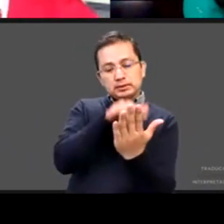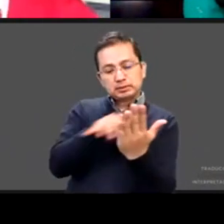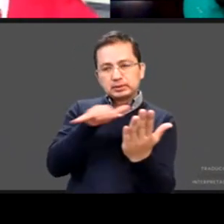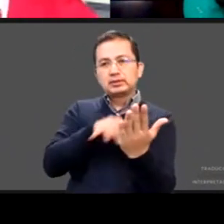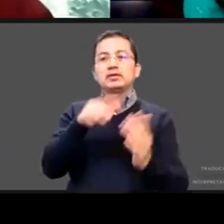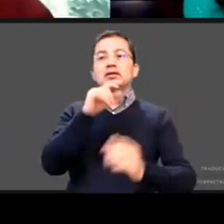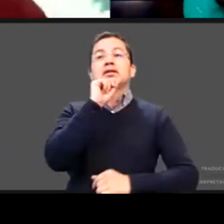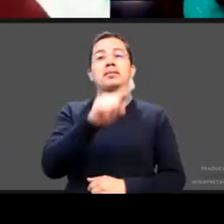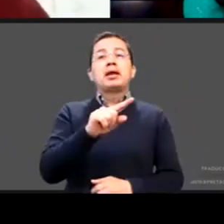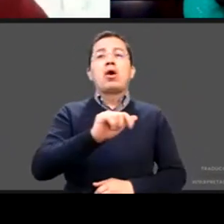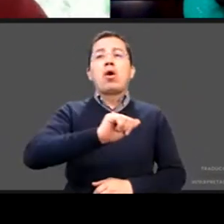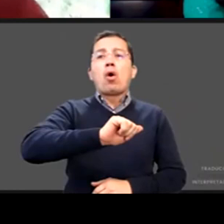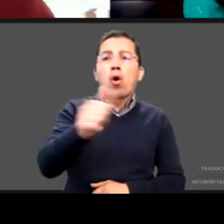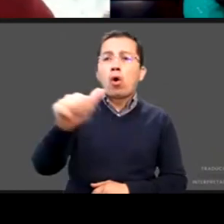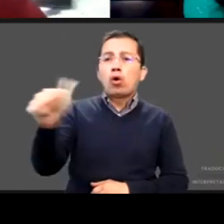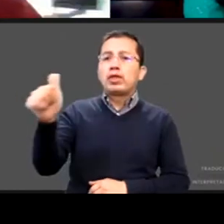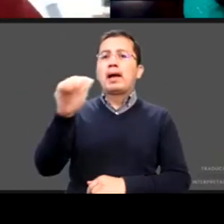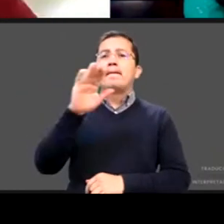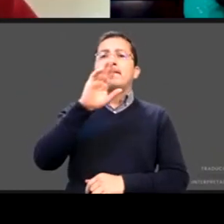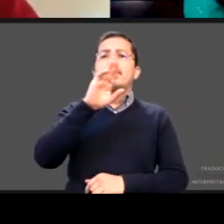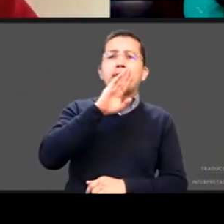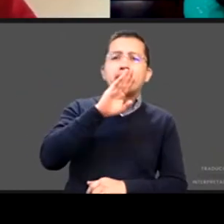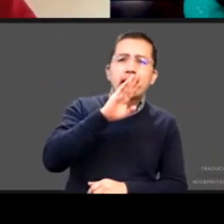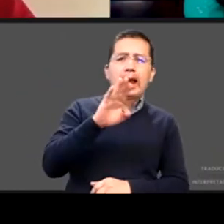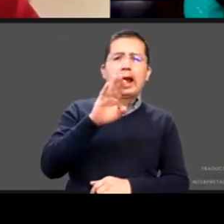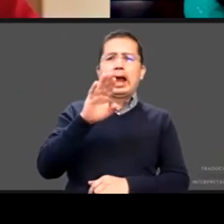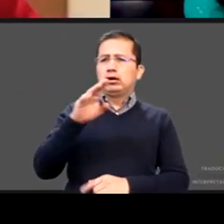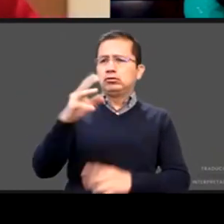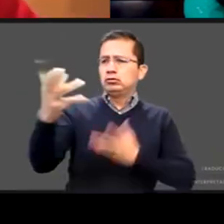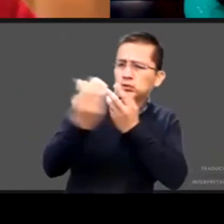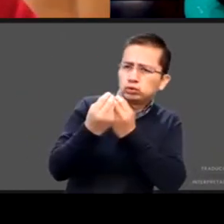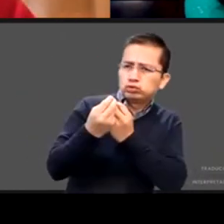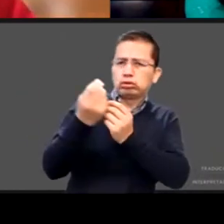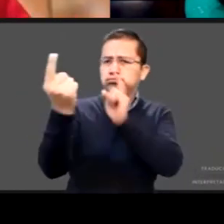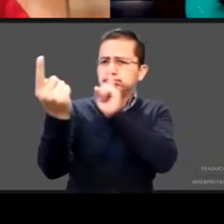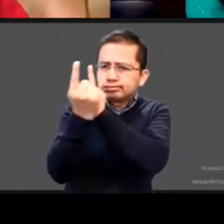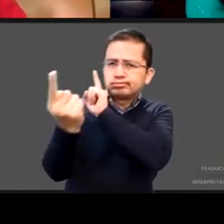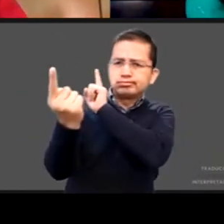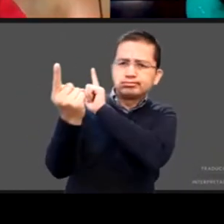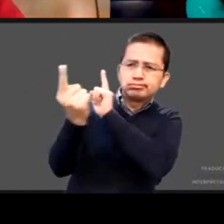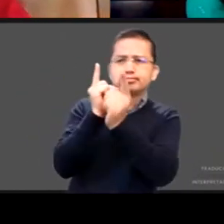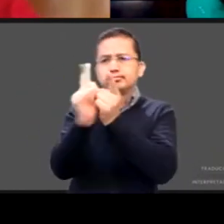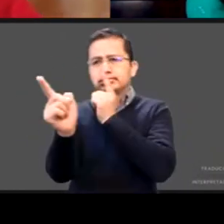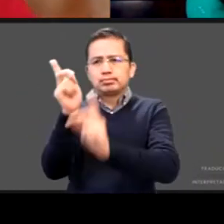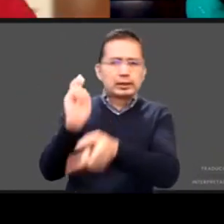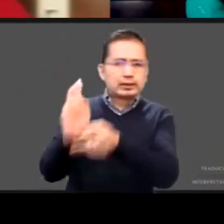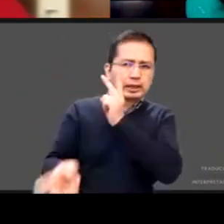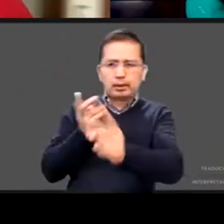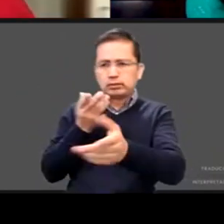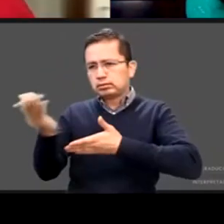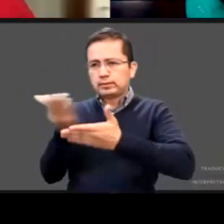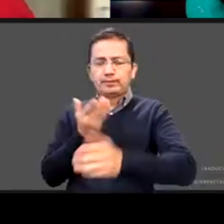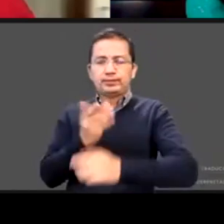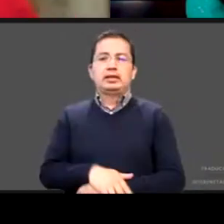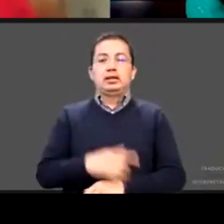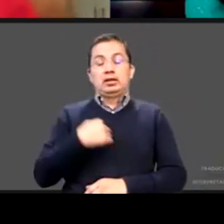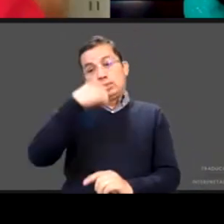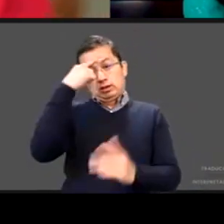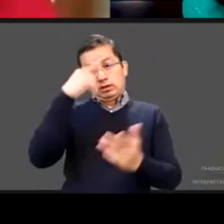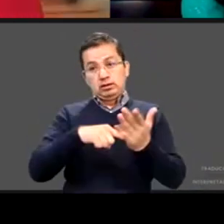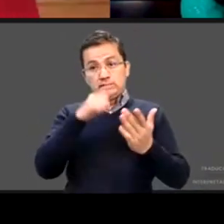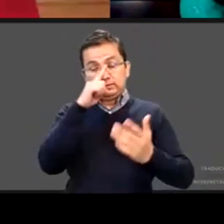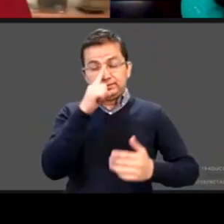mamás y conversando creo que algo muy importante es esto esto que ya se decía